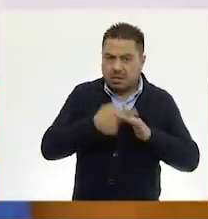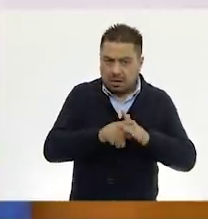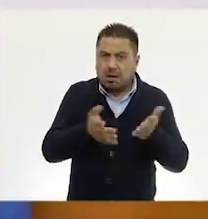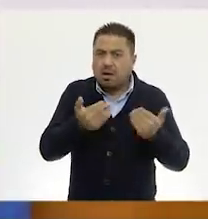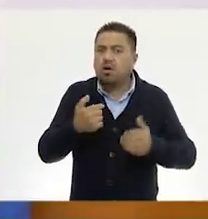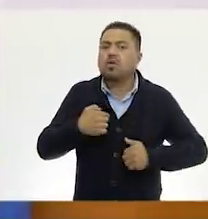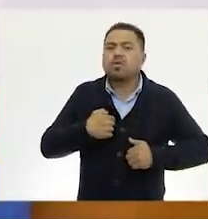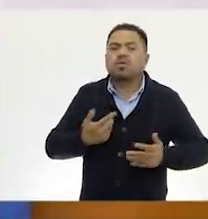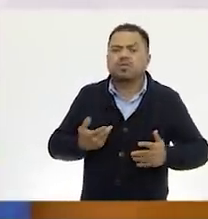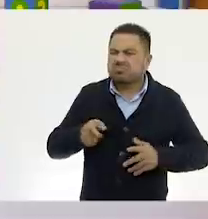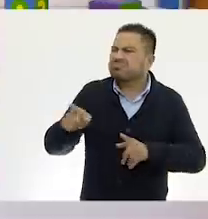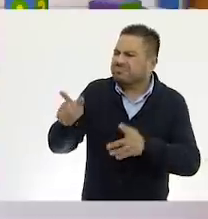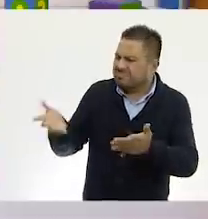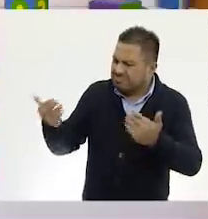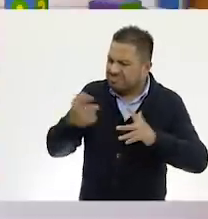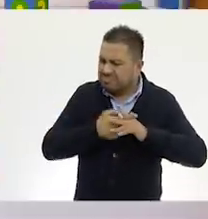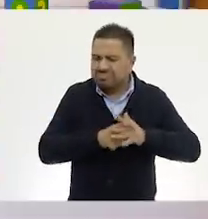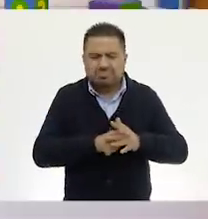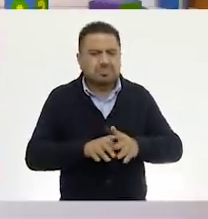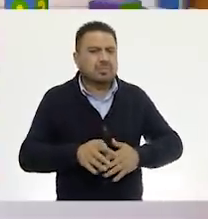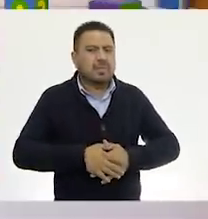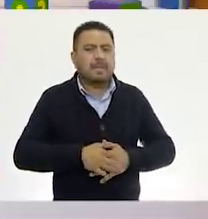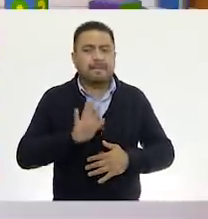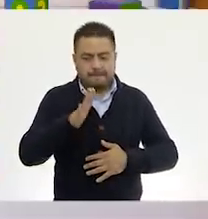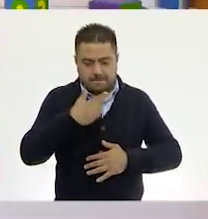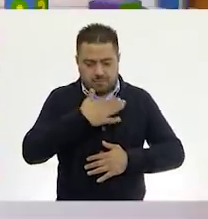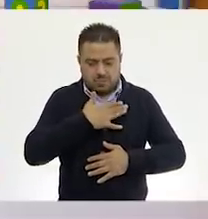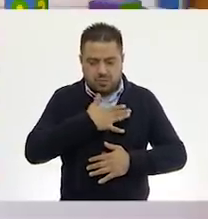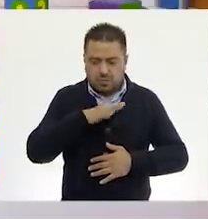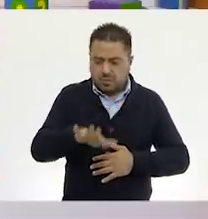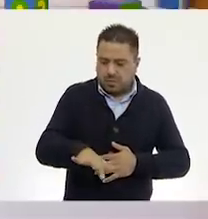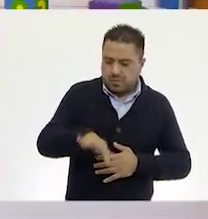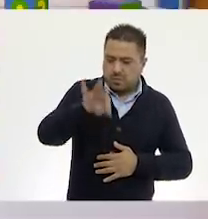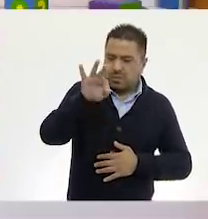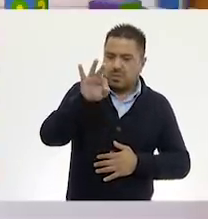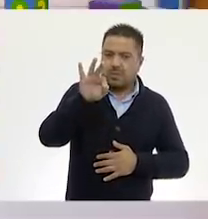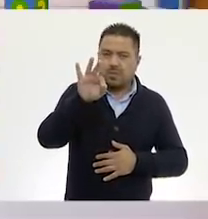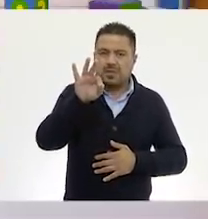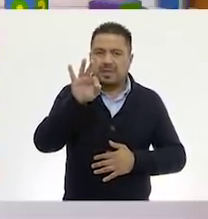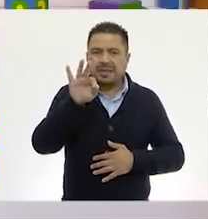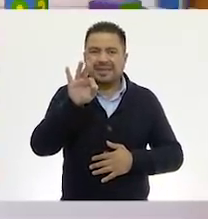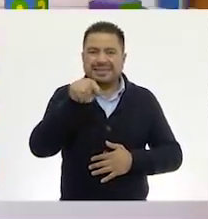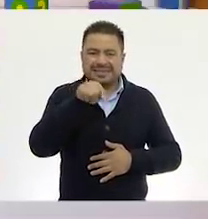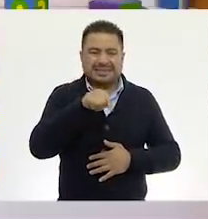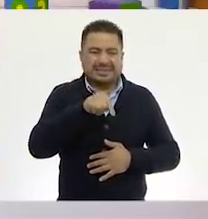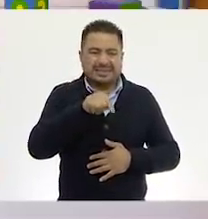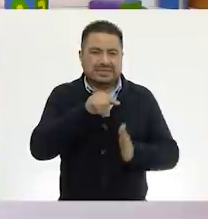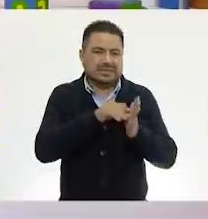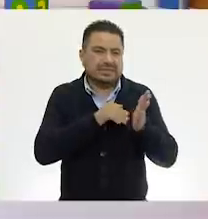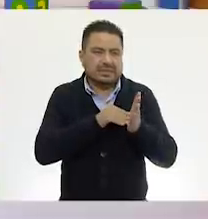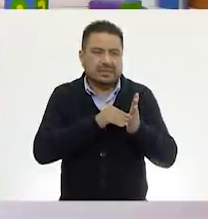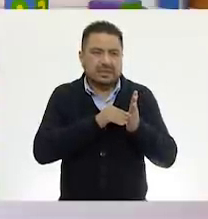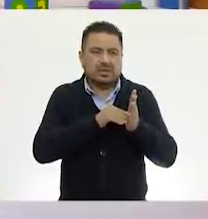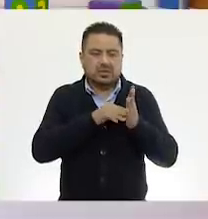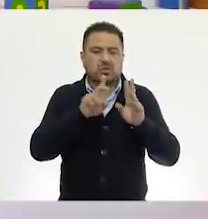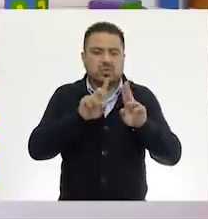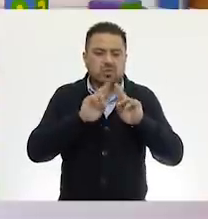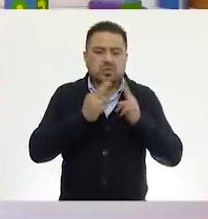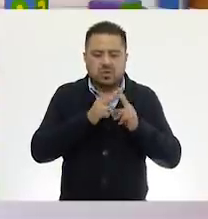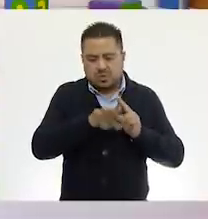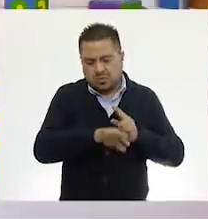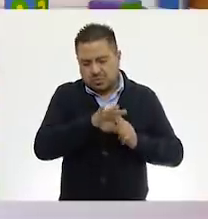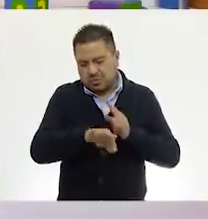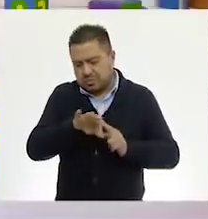comienza? Comienza tú, por favor, que ya estás de ese lado. Voy a tomar una carta de las unidades de millar, una de las